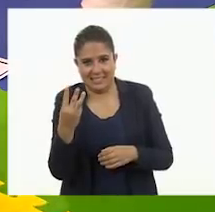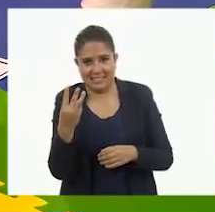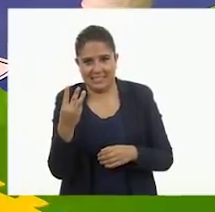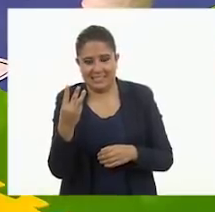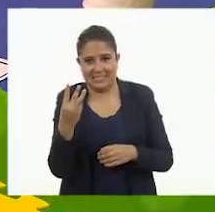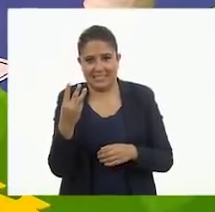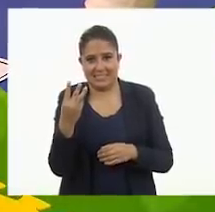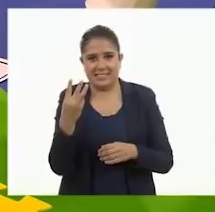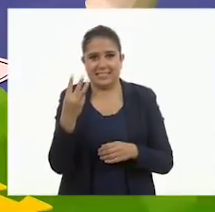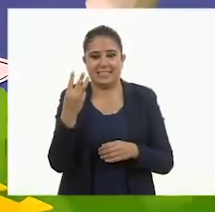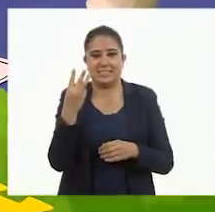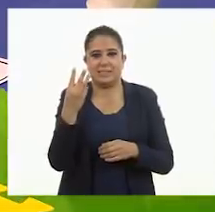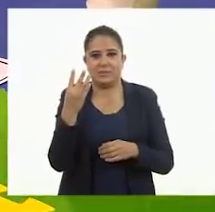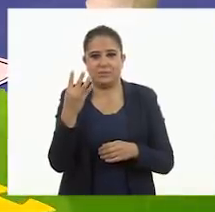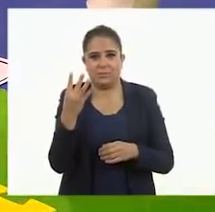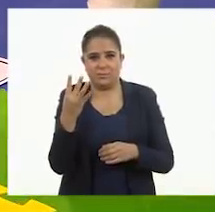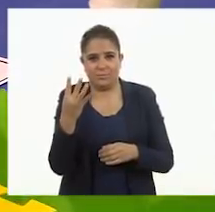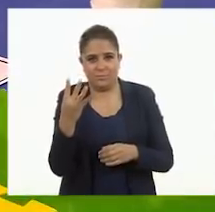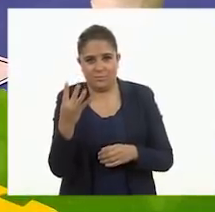tres,